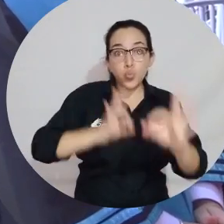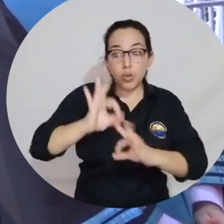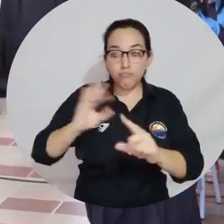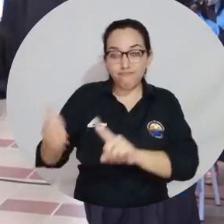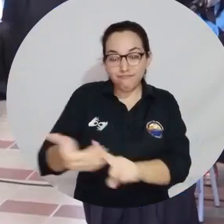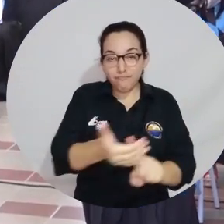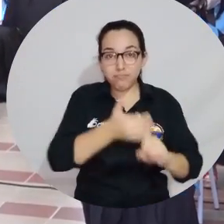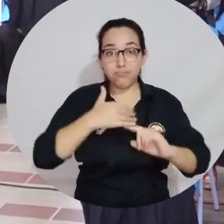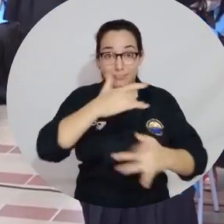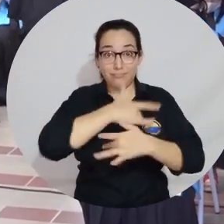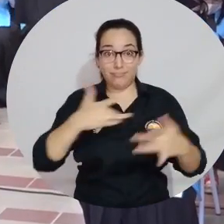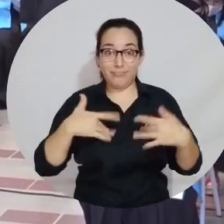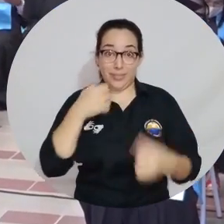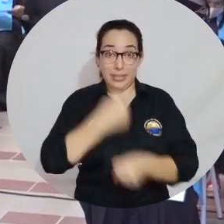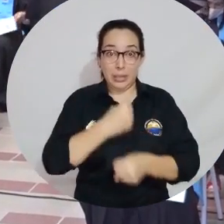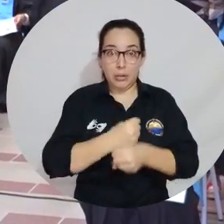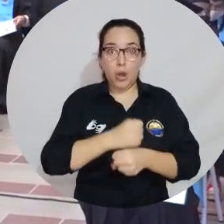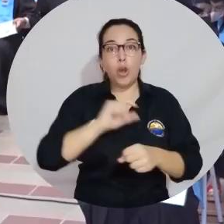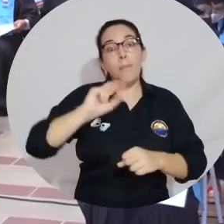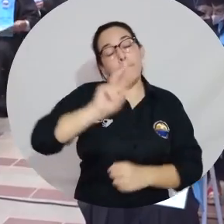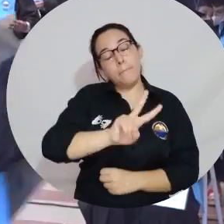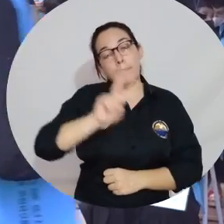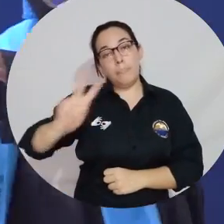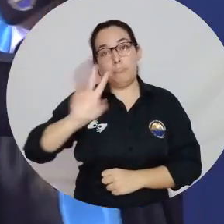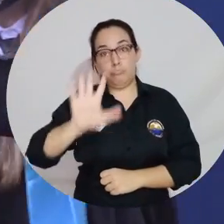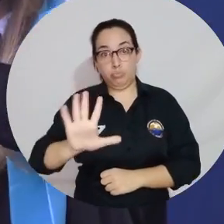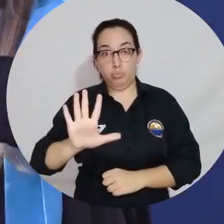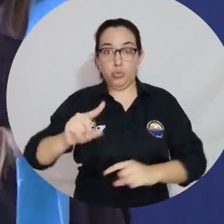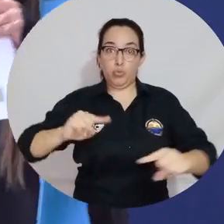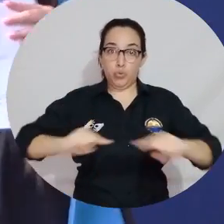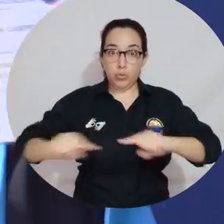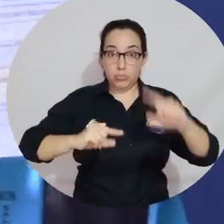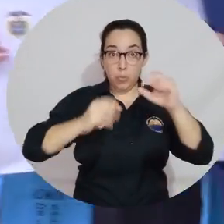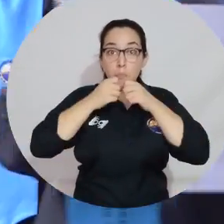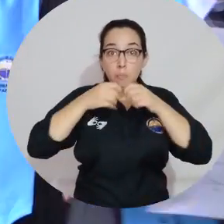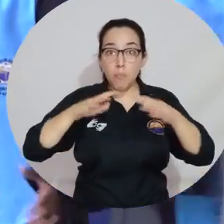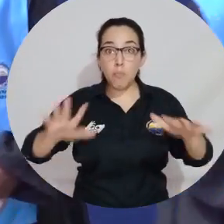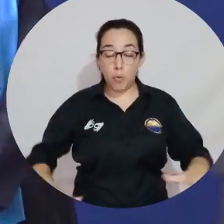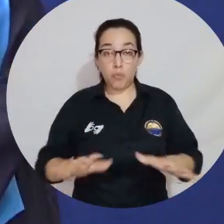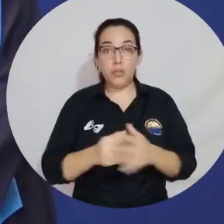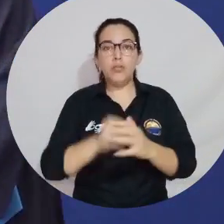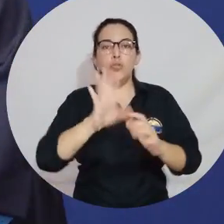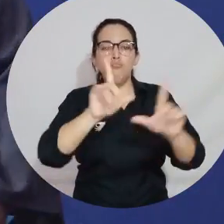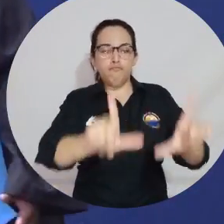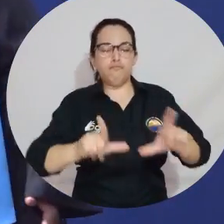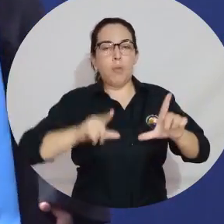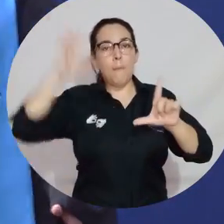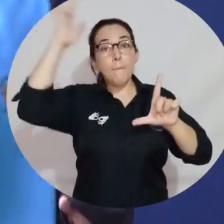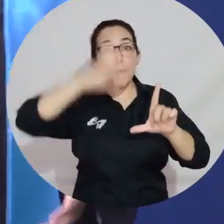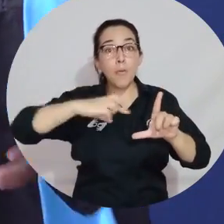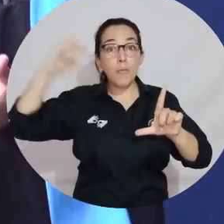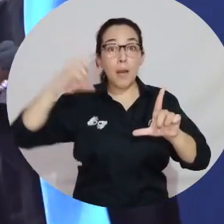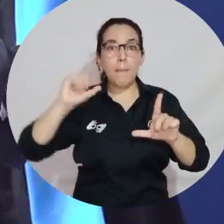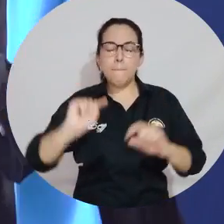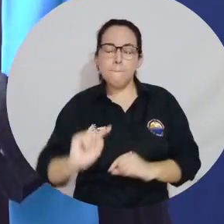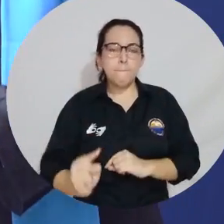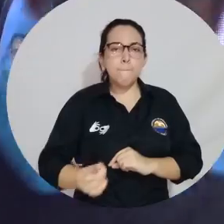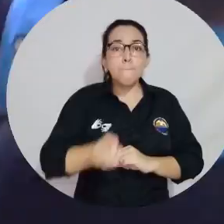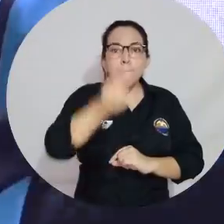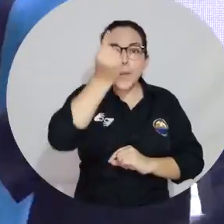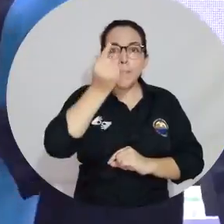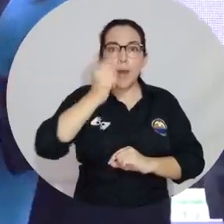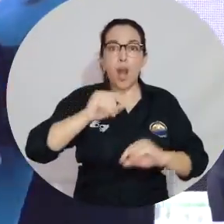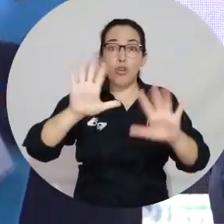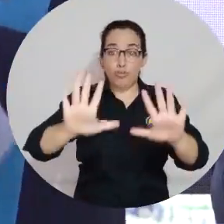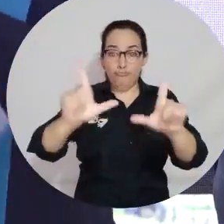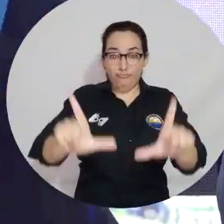y Salud en el Trabajo y 22 de Administración Pública, ambos por ciclos propedéuticos, que recibieron su título profesional en un evento que también es el primero